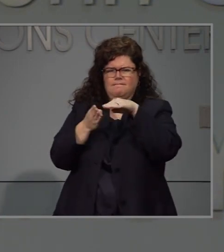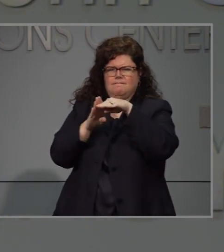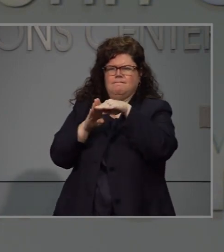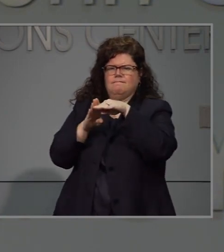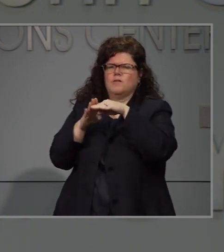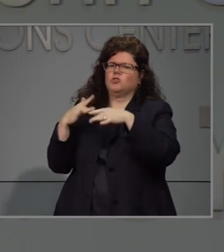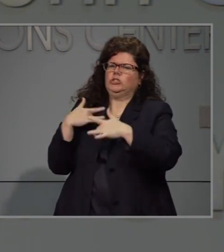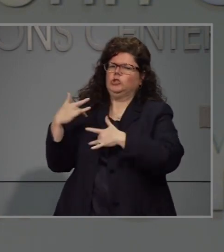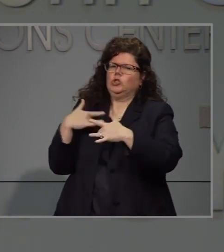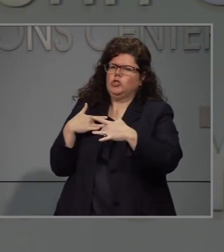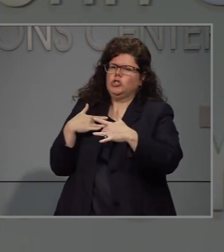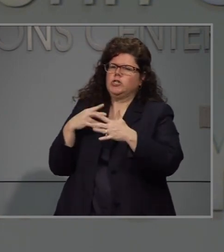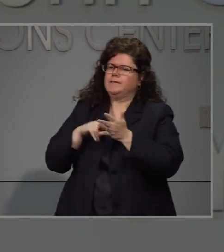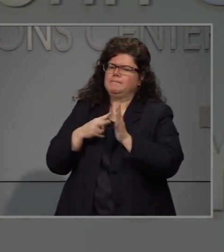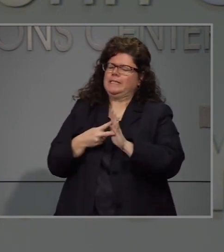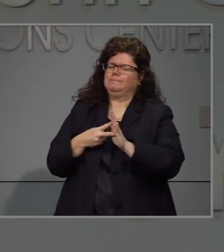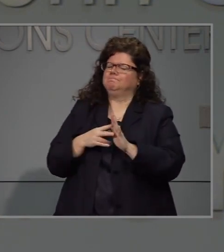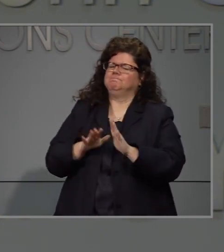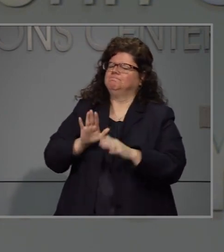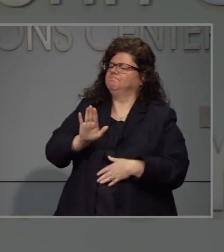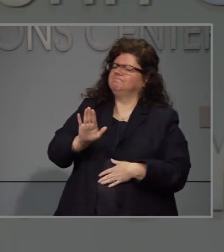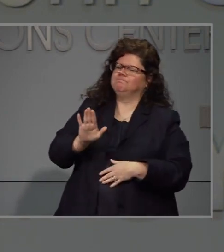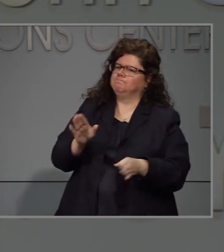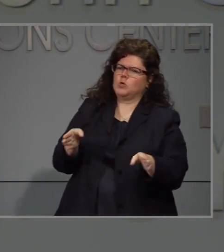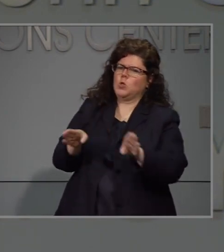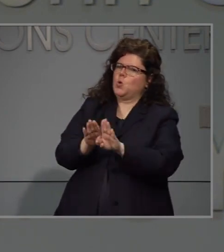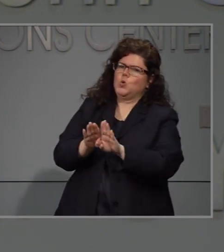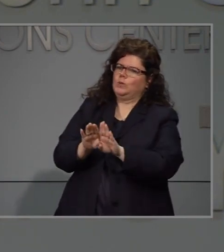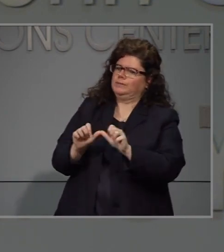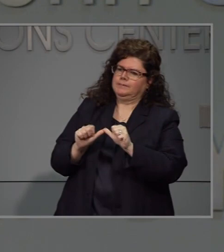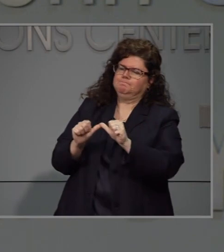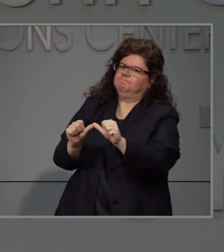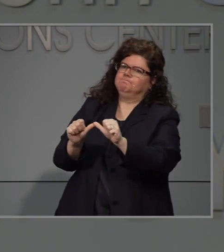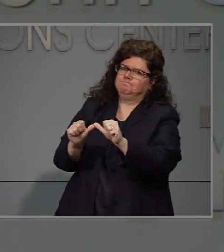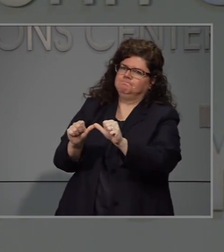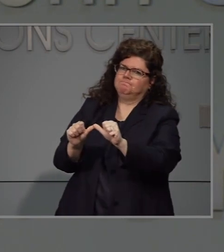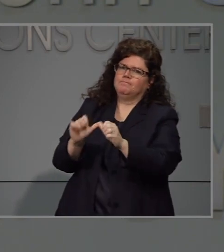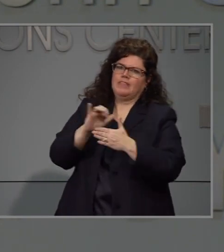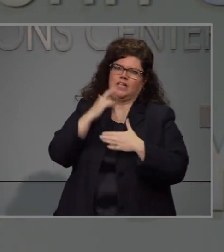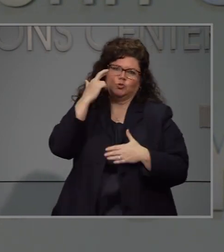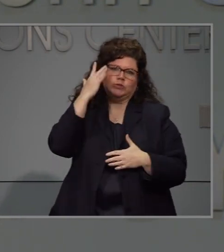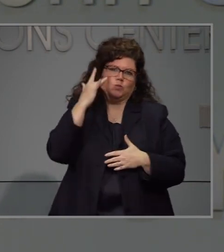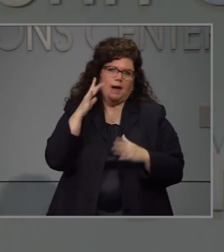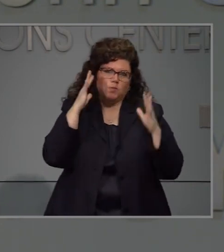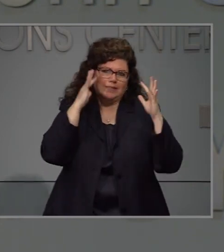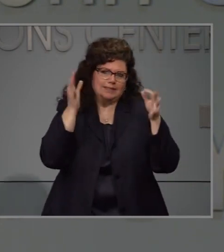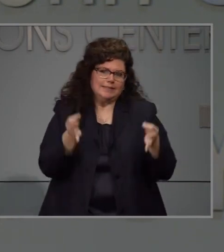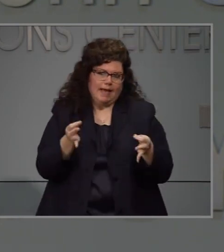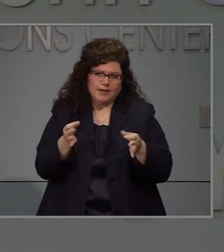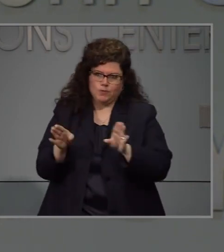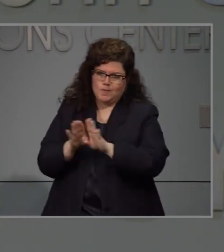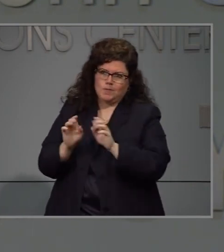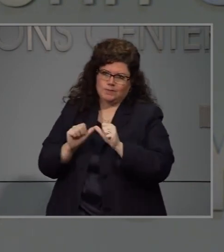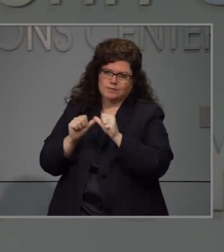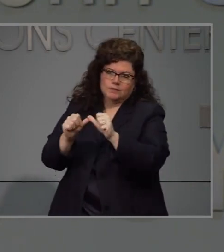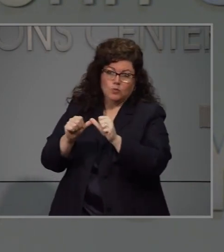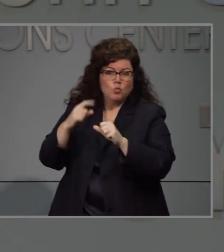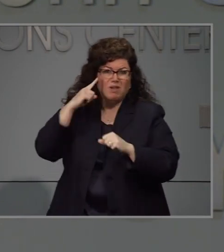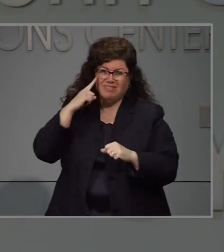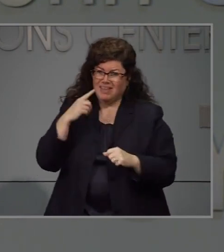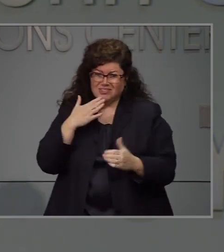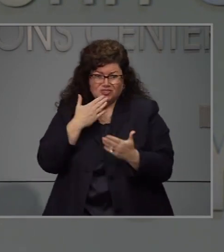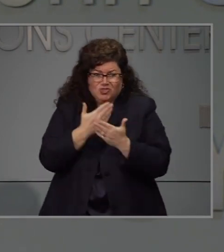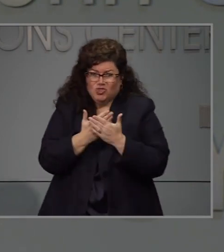que vemos aquí en Carolina del Norte. hemos tomado la decisión de avanzar de esta manera y nosotros